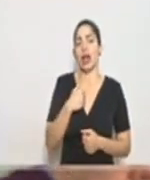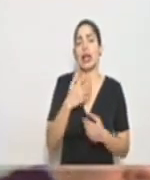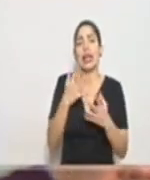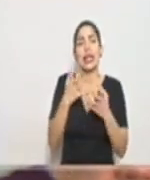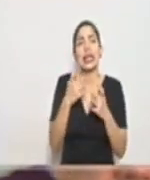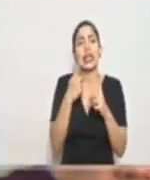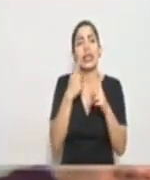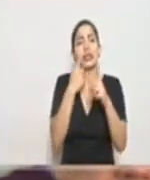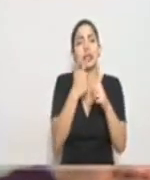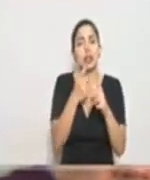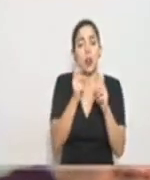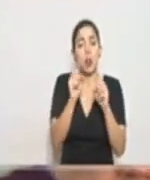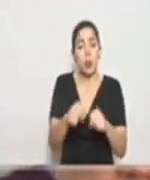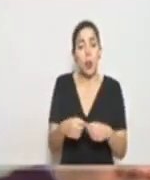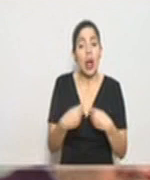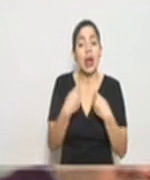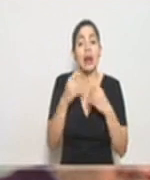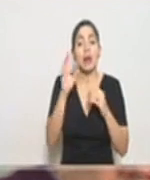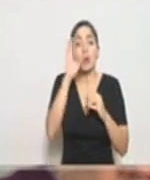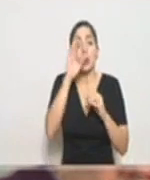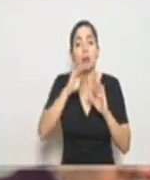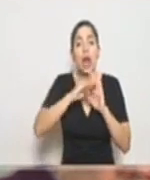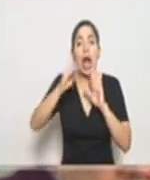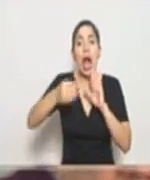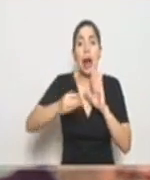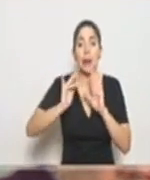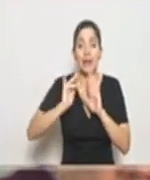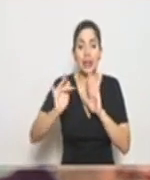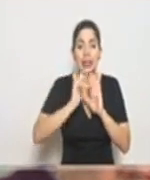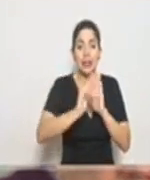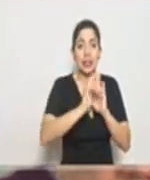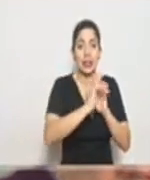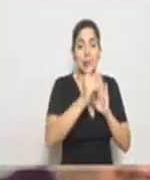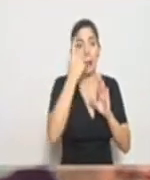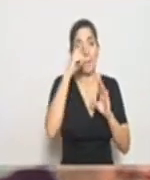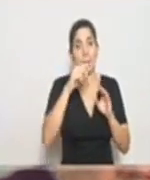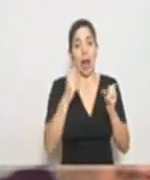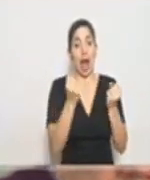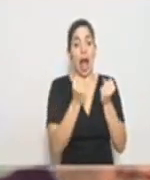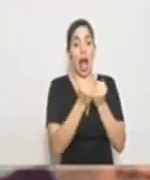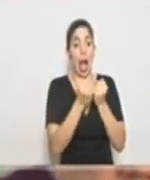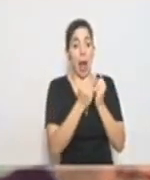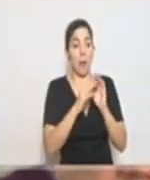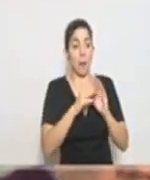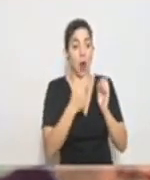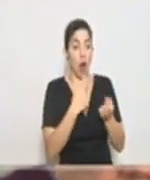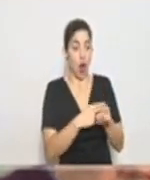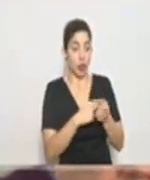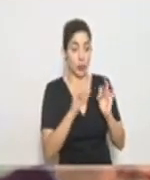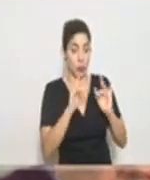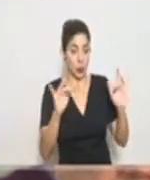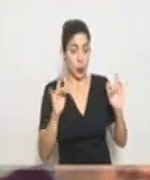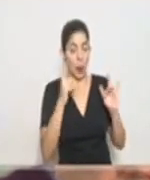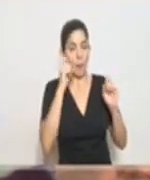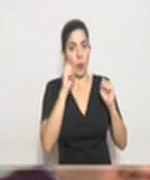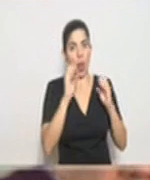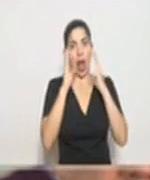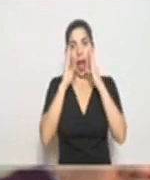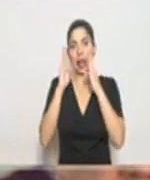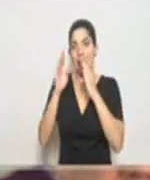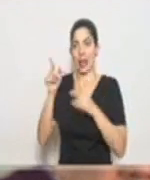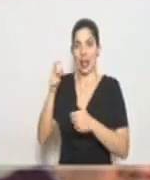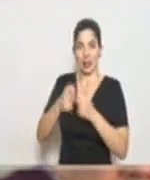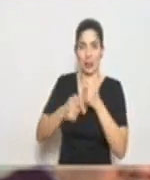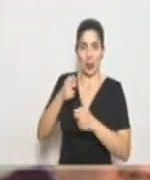de generarle más camas y más disponibilidad hospitalaria para extender la crisis. Y en miras a